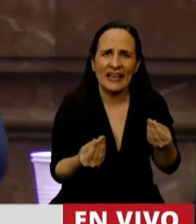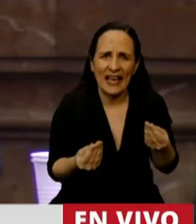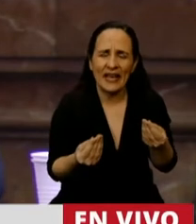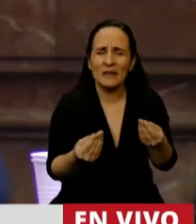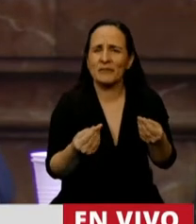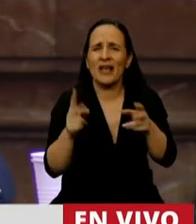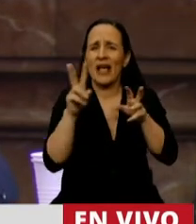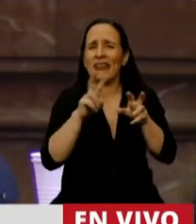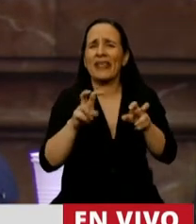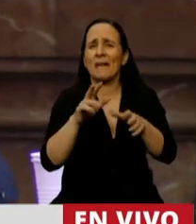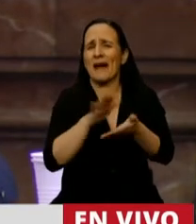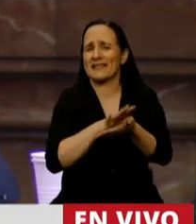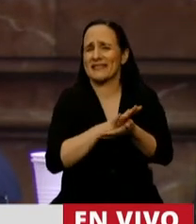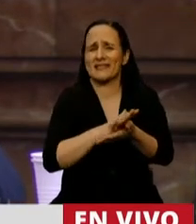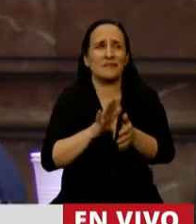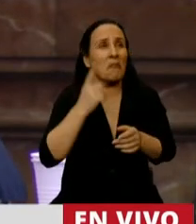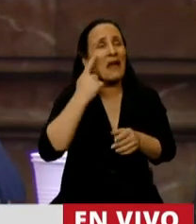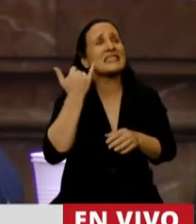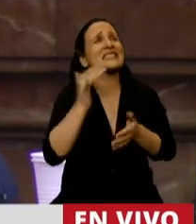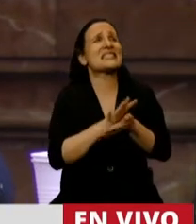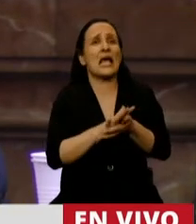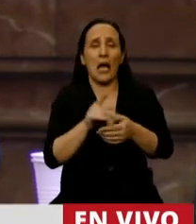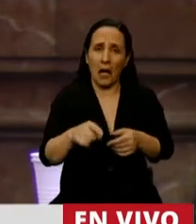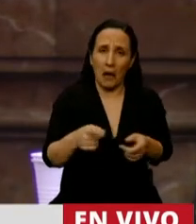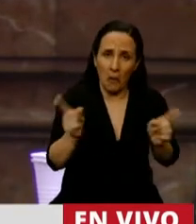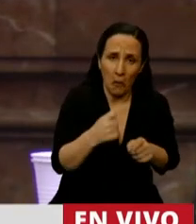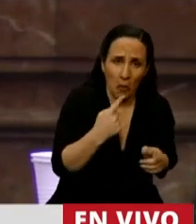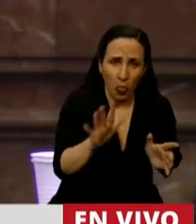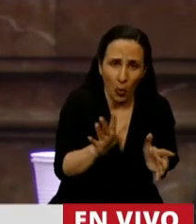Cuestiones elementales que creíamos resueltas hoy están en duda.